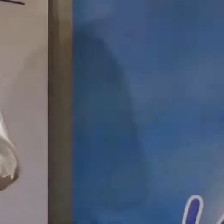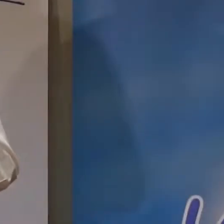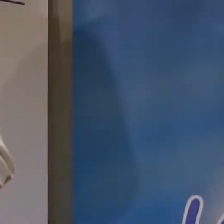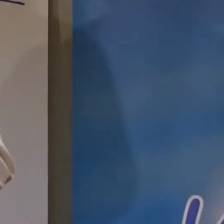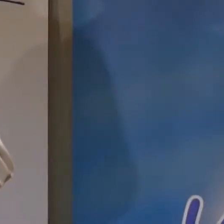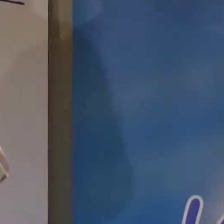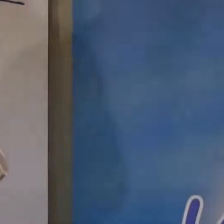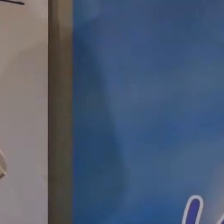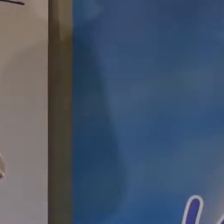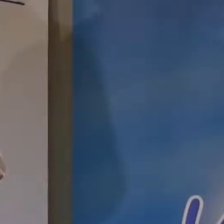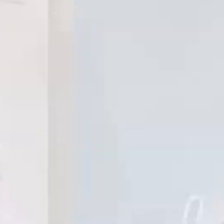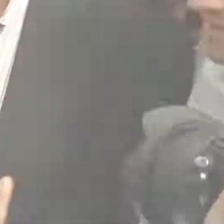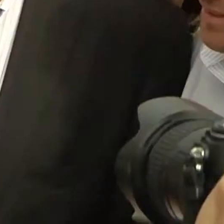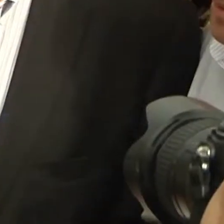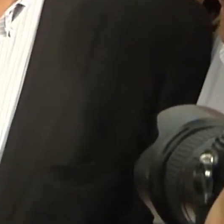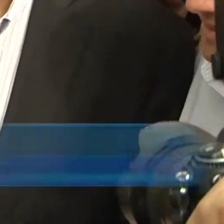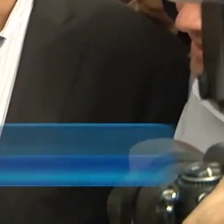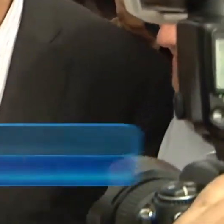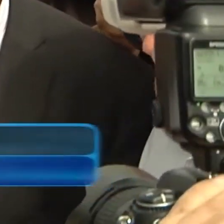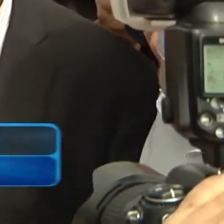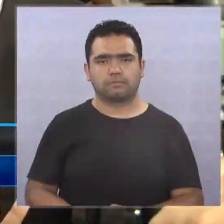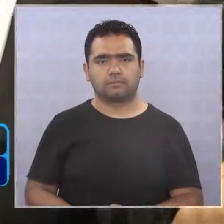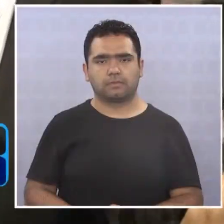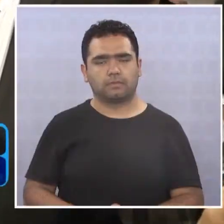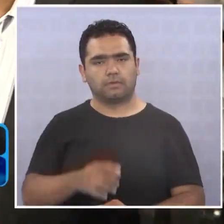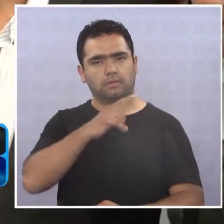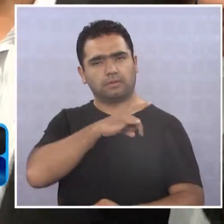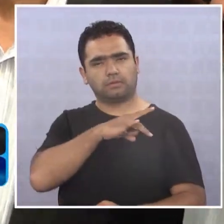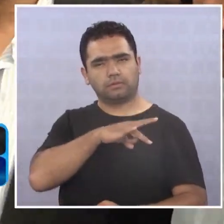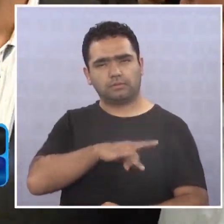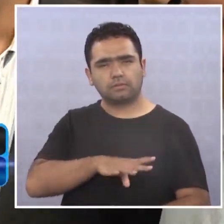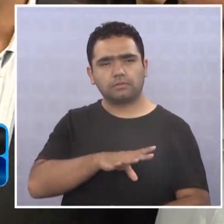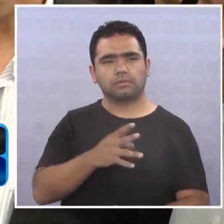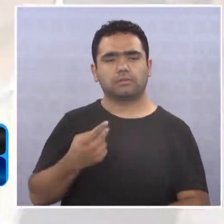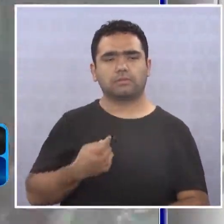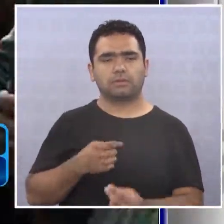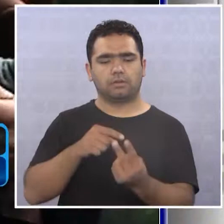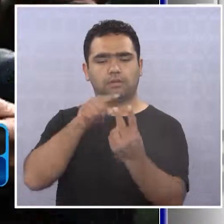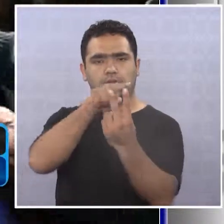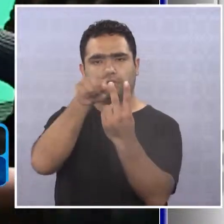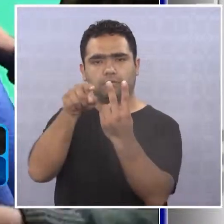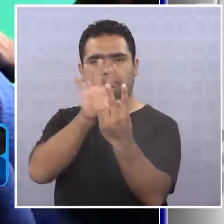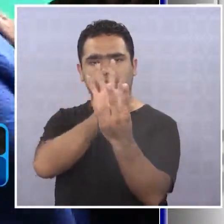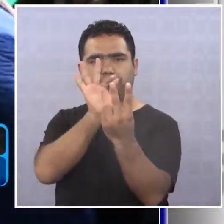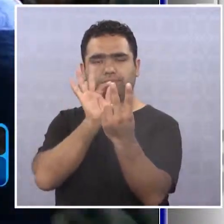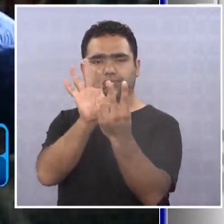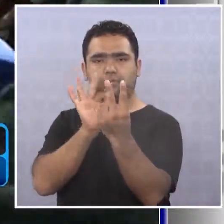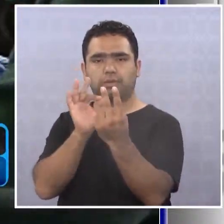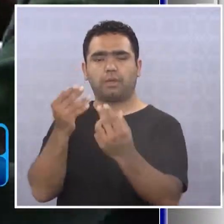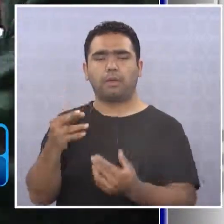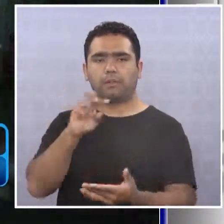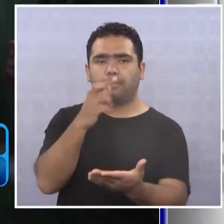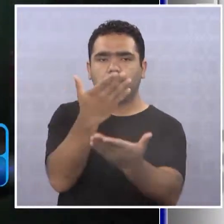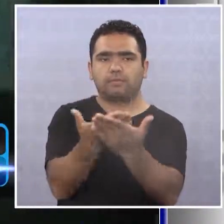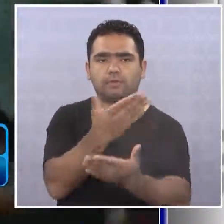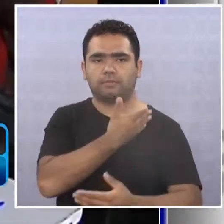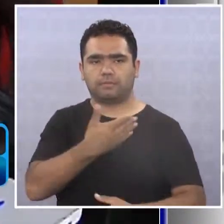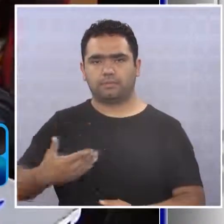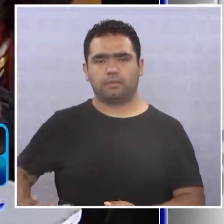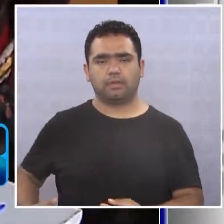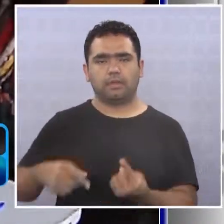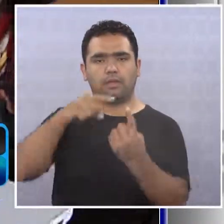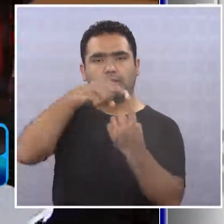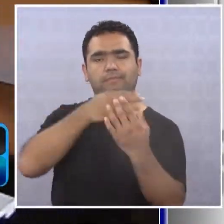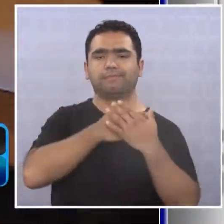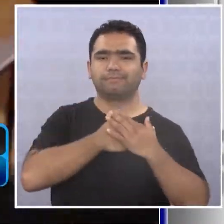Ustedes me nominaron... Mientras en Chile se erigen como los dos candidatos elegidos para las presidenciales, Michel